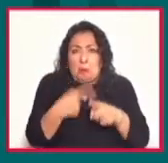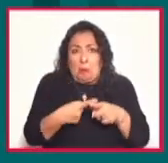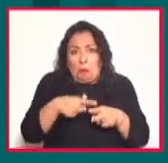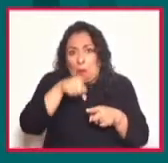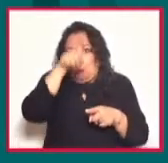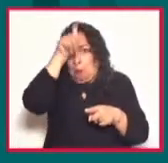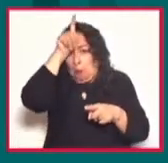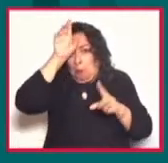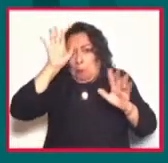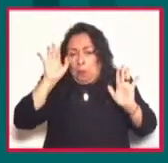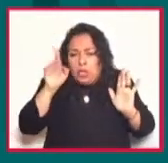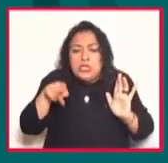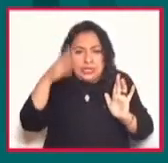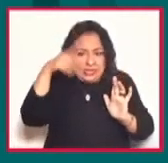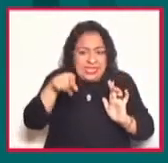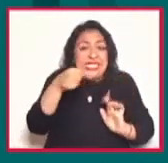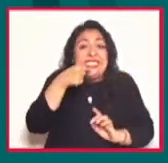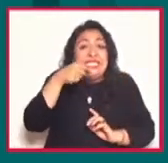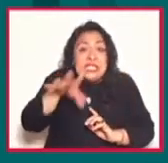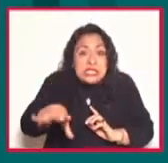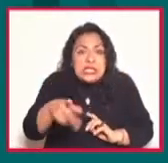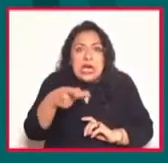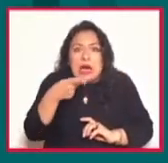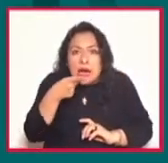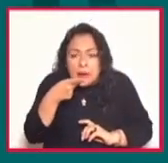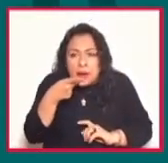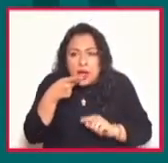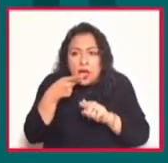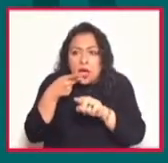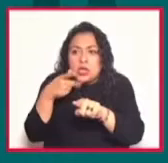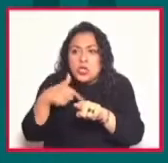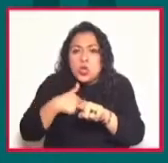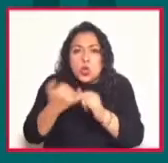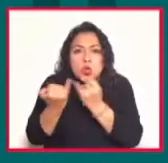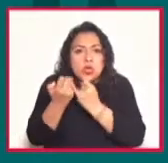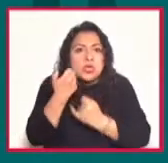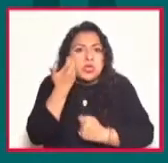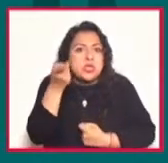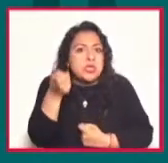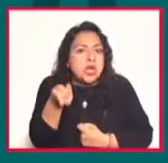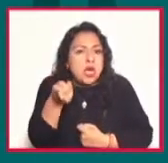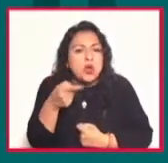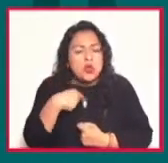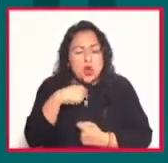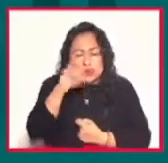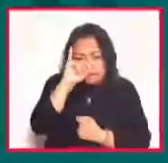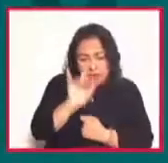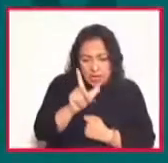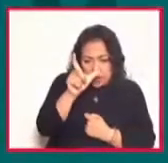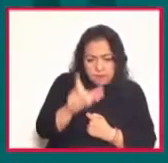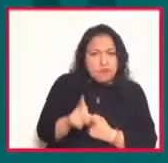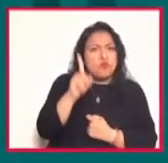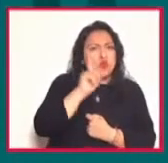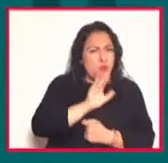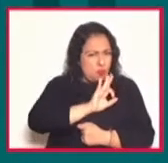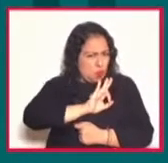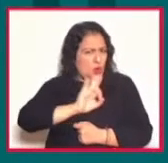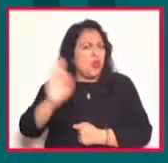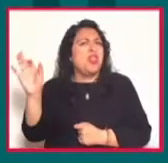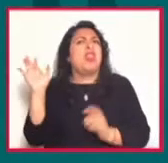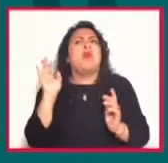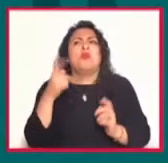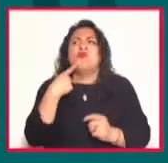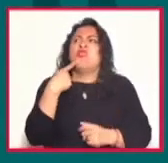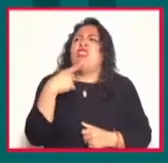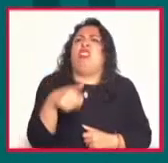niña ahí que hablaba y que decía cosas que yo quería decir. Entonces, yo me hice la imagen de que las mujeres podíamos hablar, protestar,